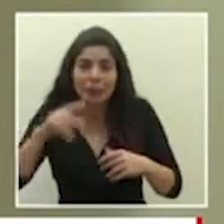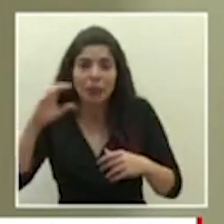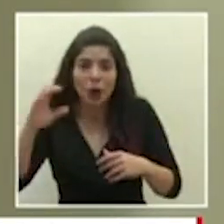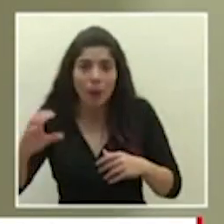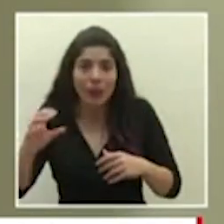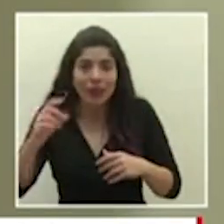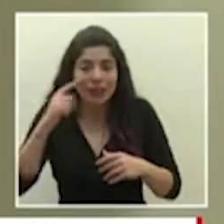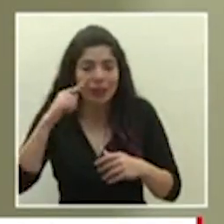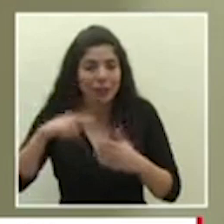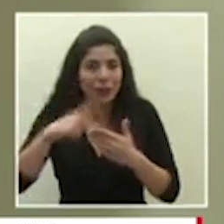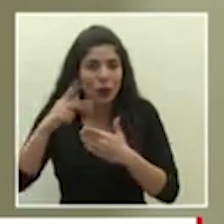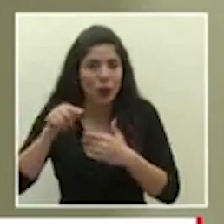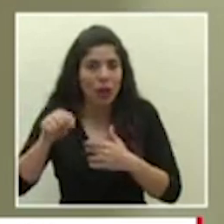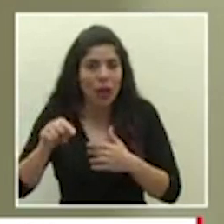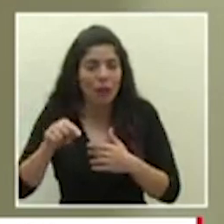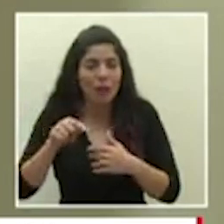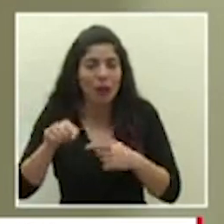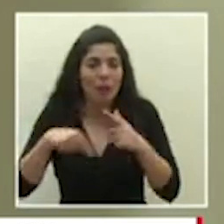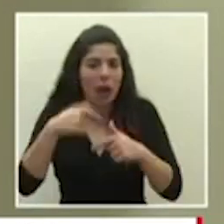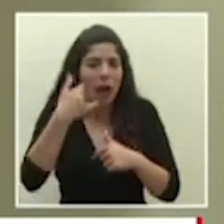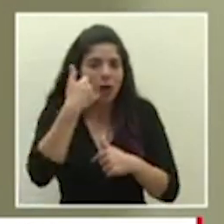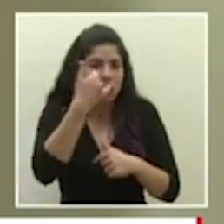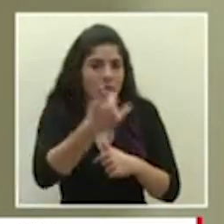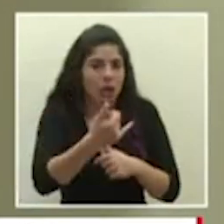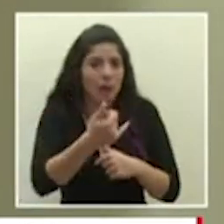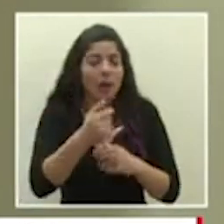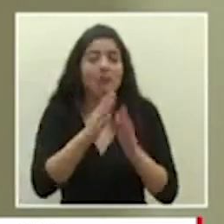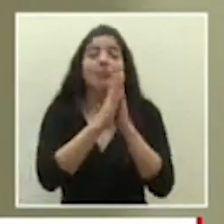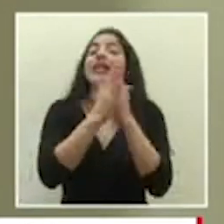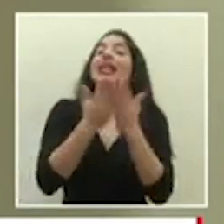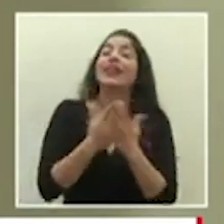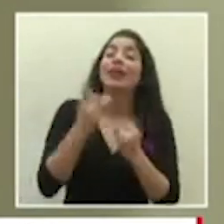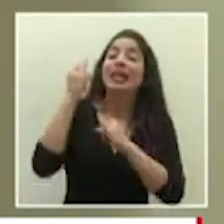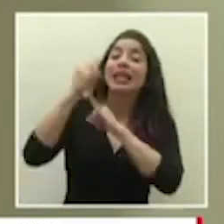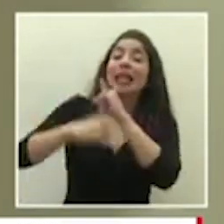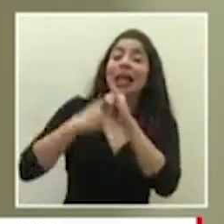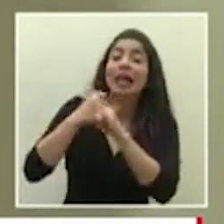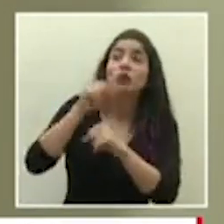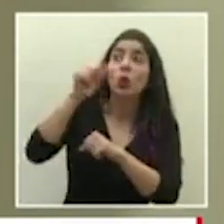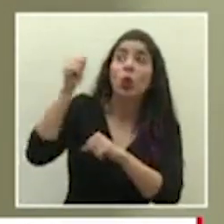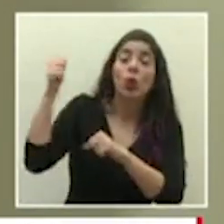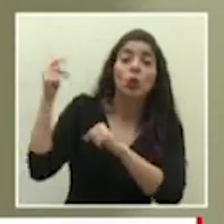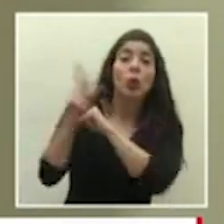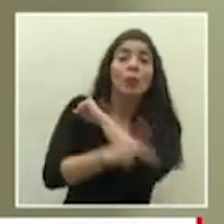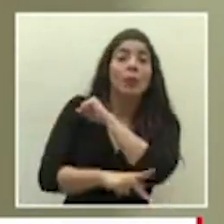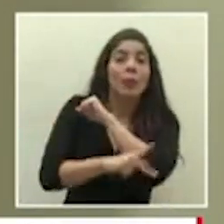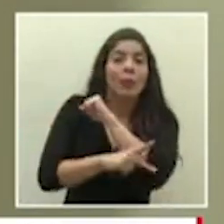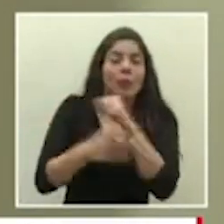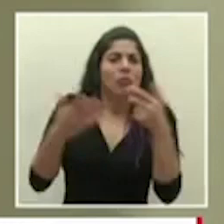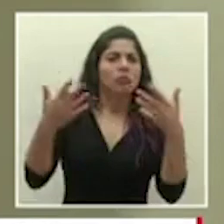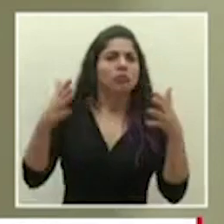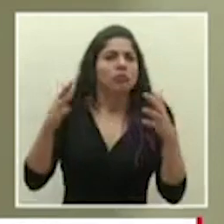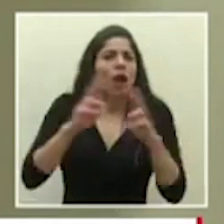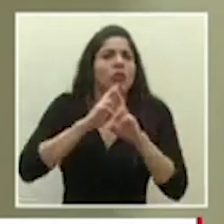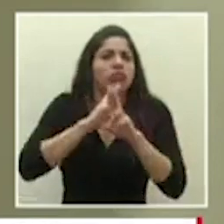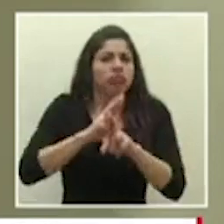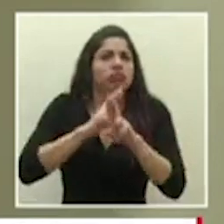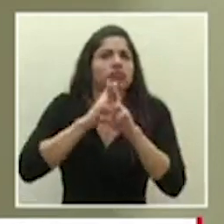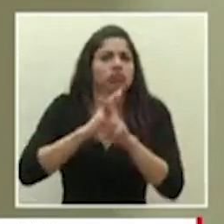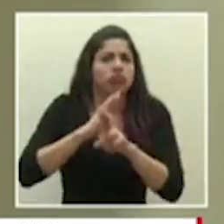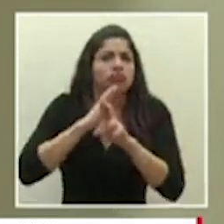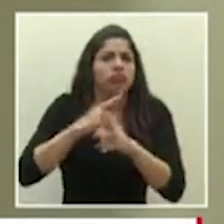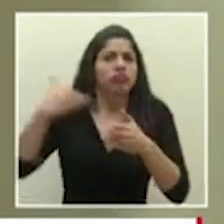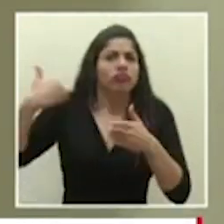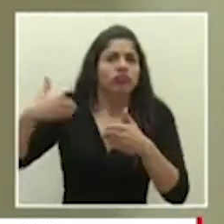programa que de acuerdo a la literatura internacional en otros países ya hay resultados que están